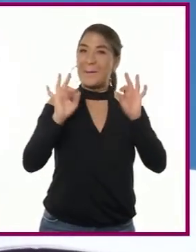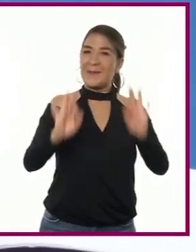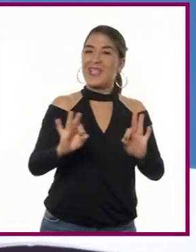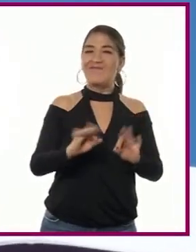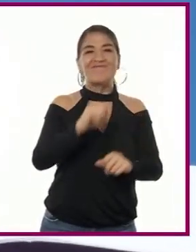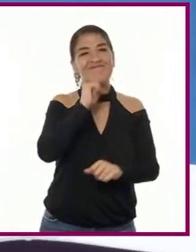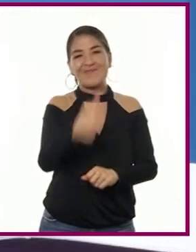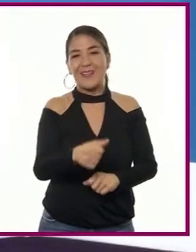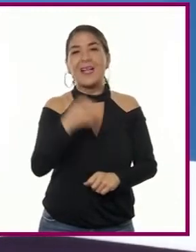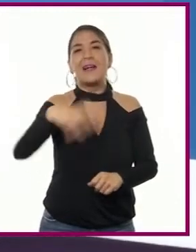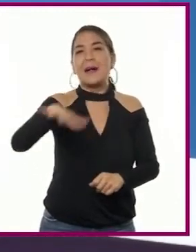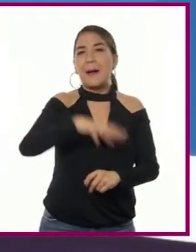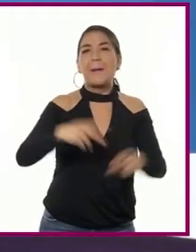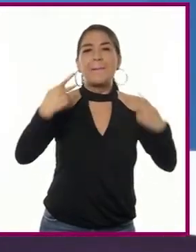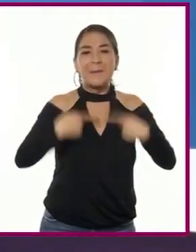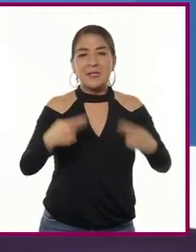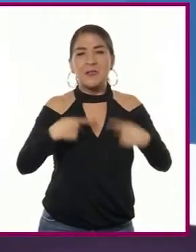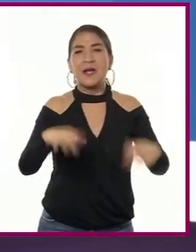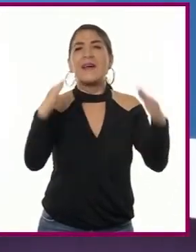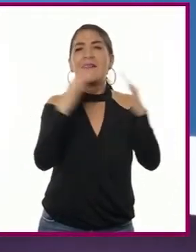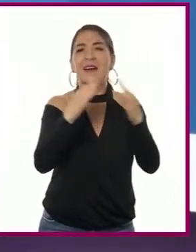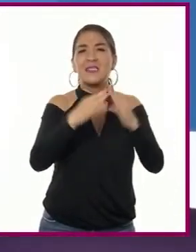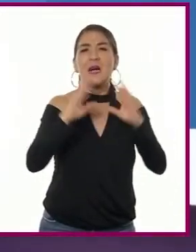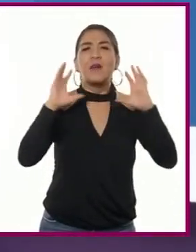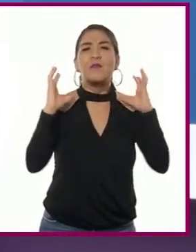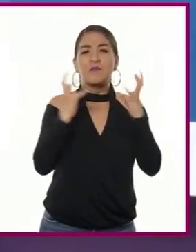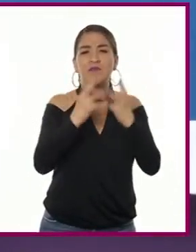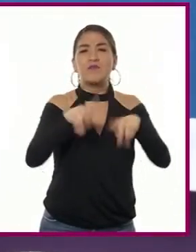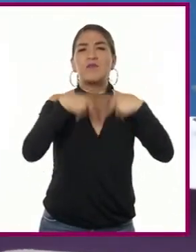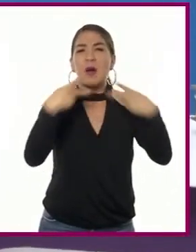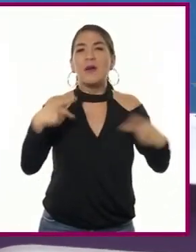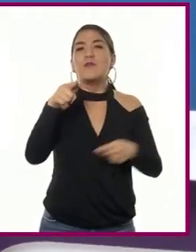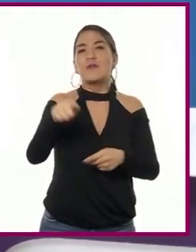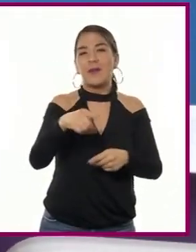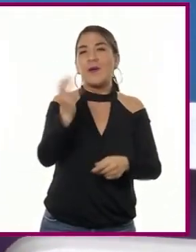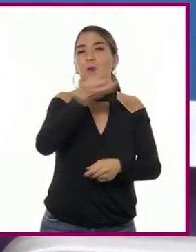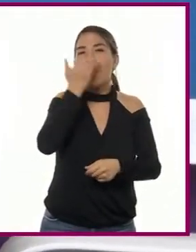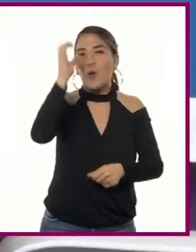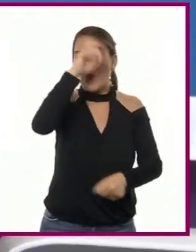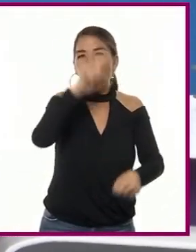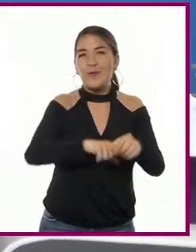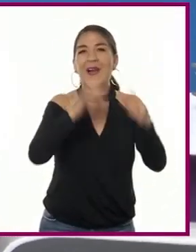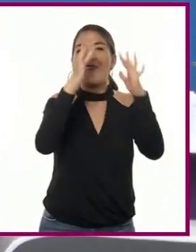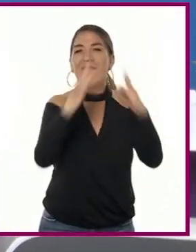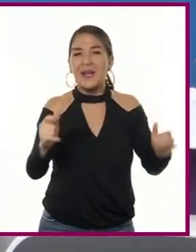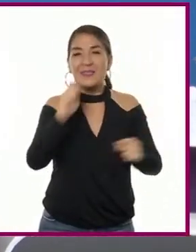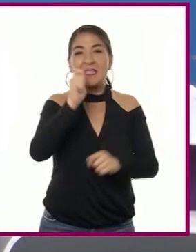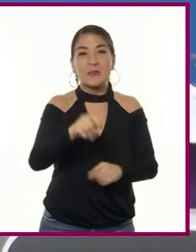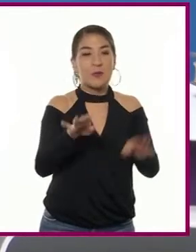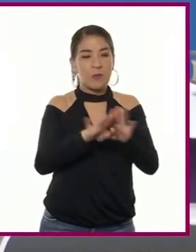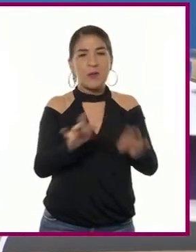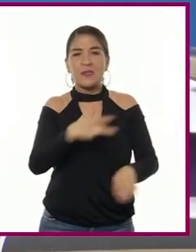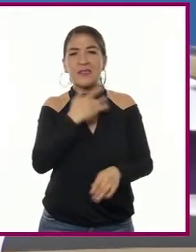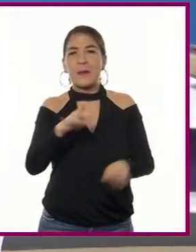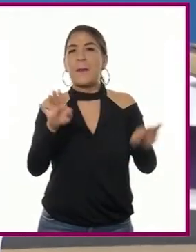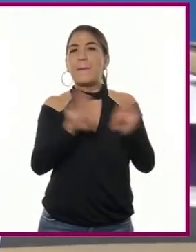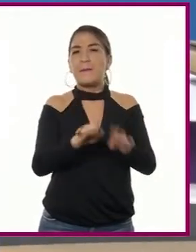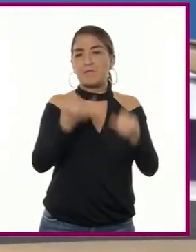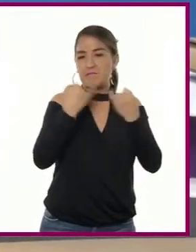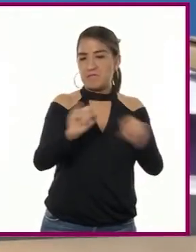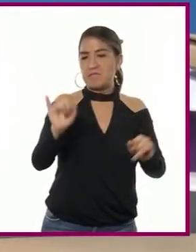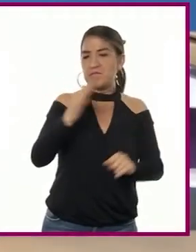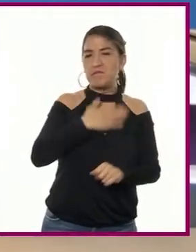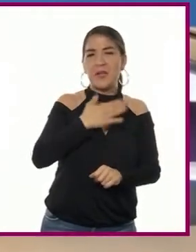Los miembros de la Casa Borbón provenían de un ambiente cultural francés en el que la teoría del absolutismo o el despotismo